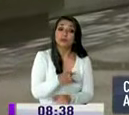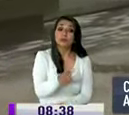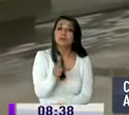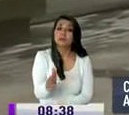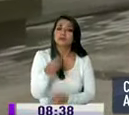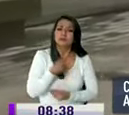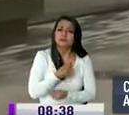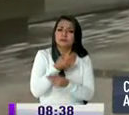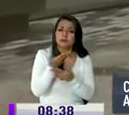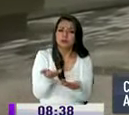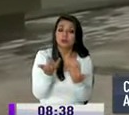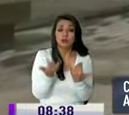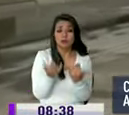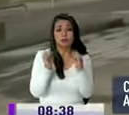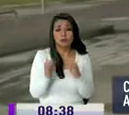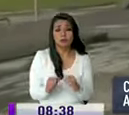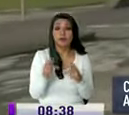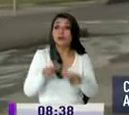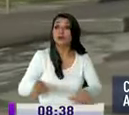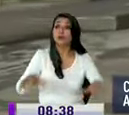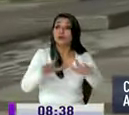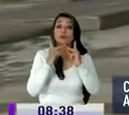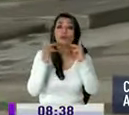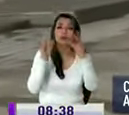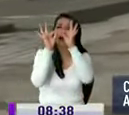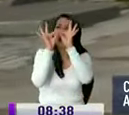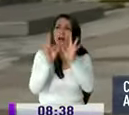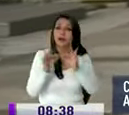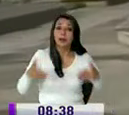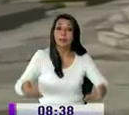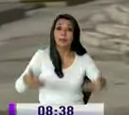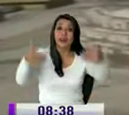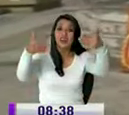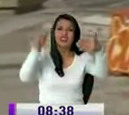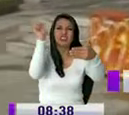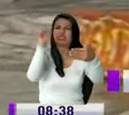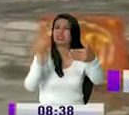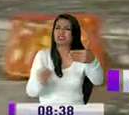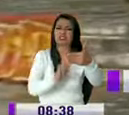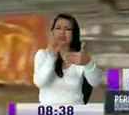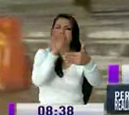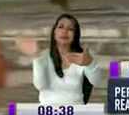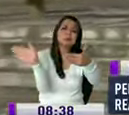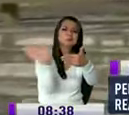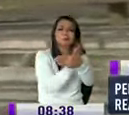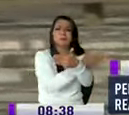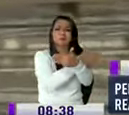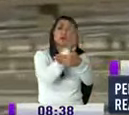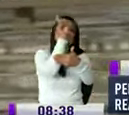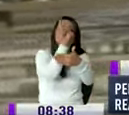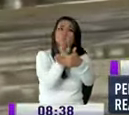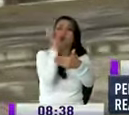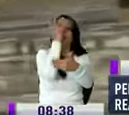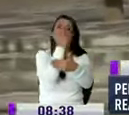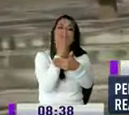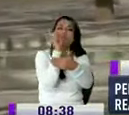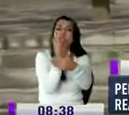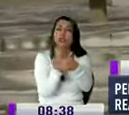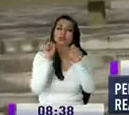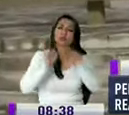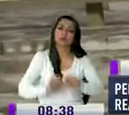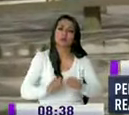hacer la restauración del espacio público justamente en las paredes donde se encuentran hechos este tipo de vándal etcétera